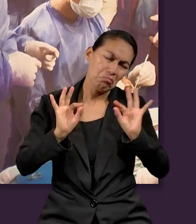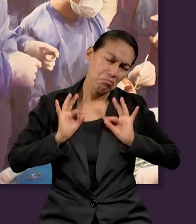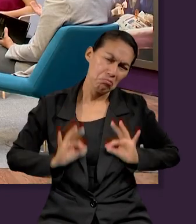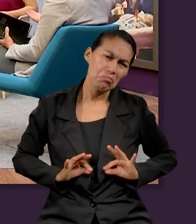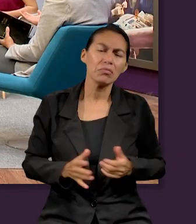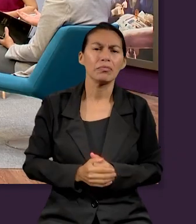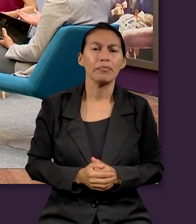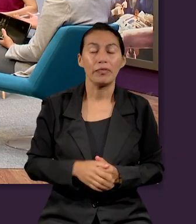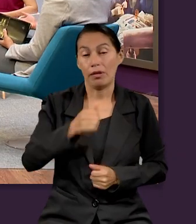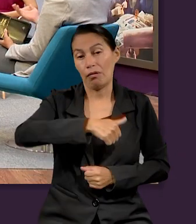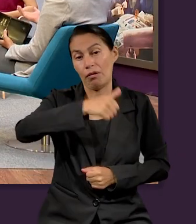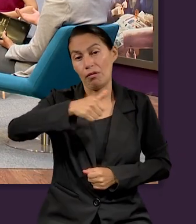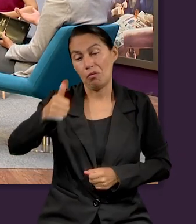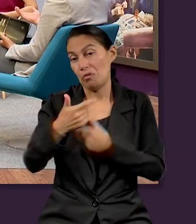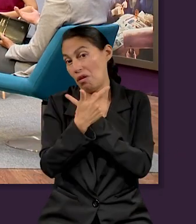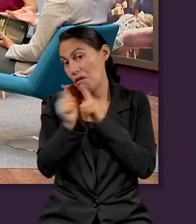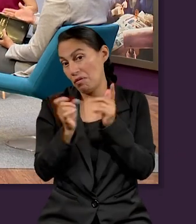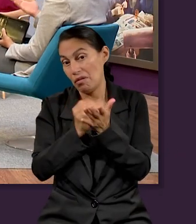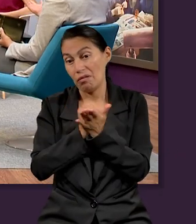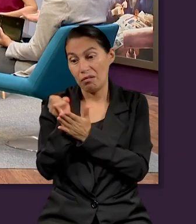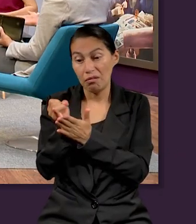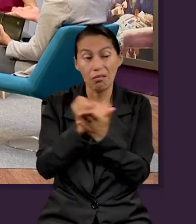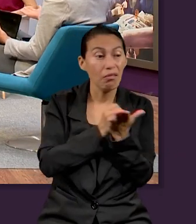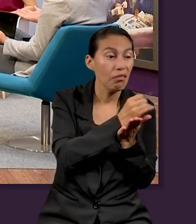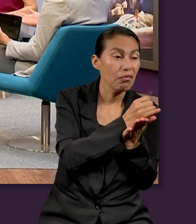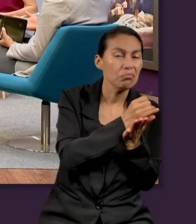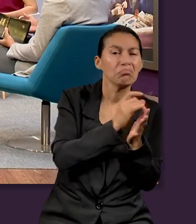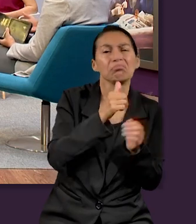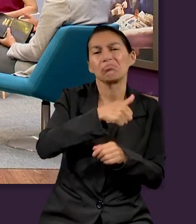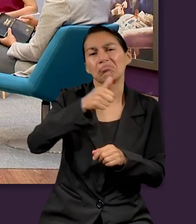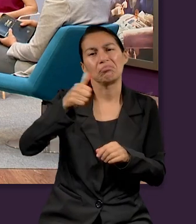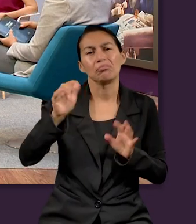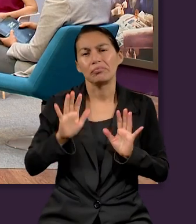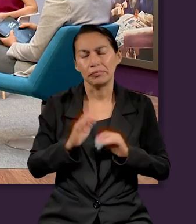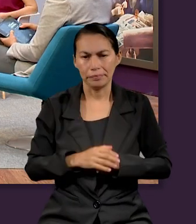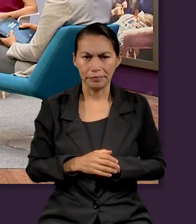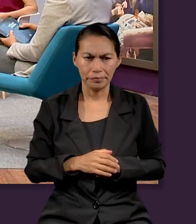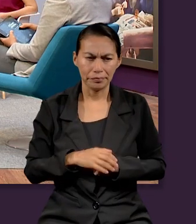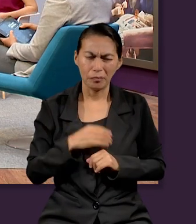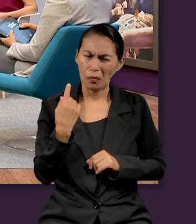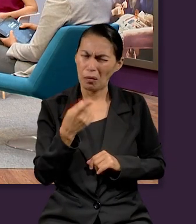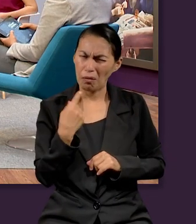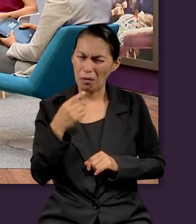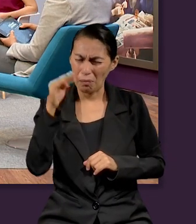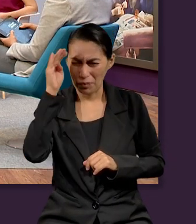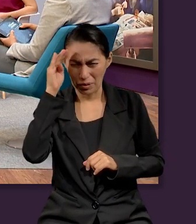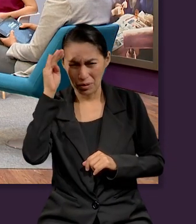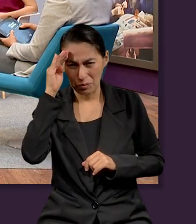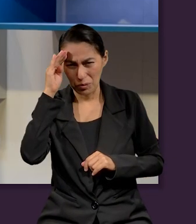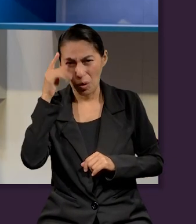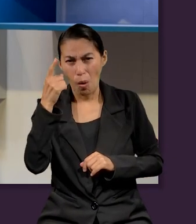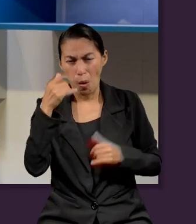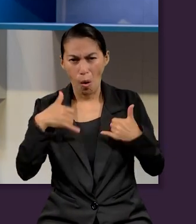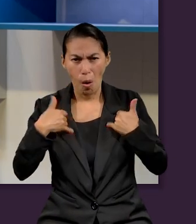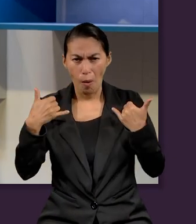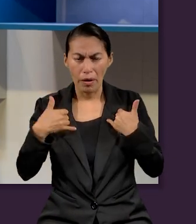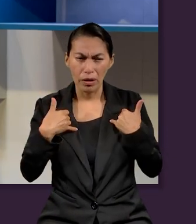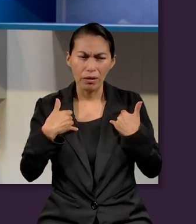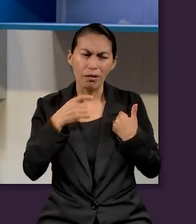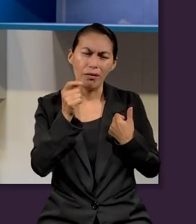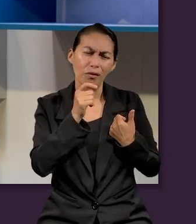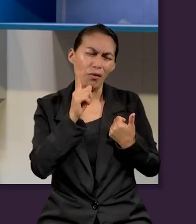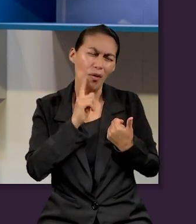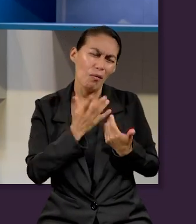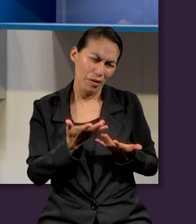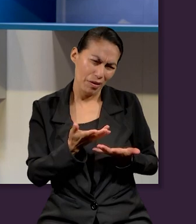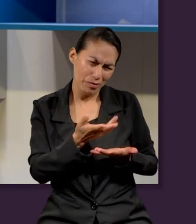influenciado de diferentes cosas decide hacia qué camino va a ir. ¿Qué pensaríamos de un muchacho que le dice a una